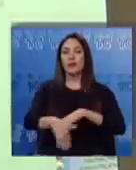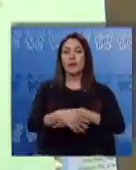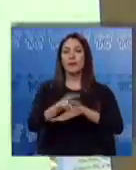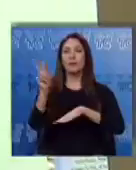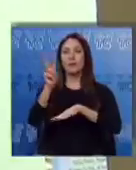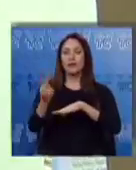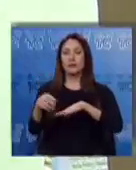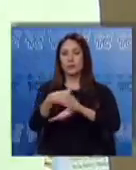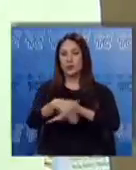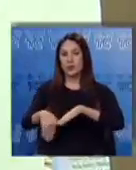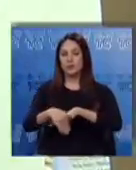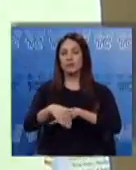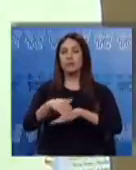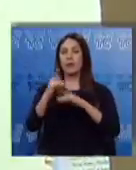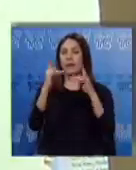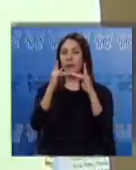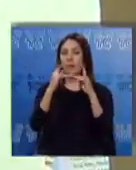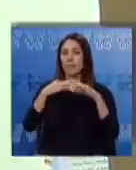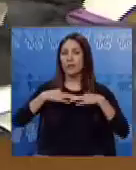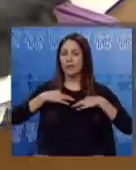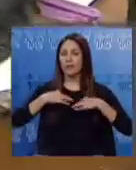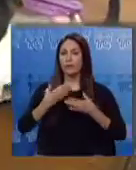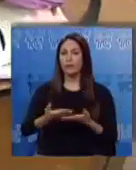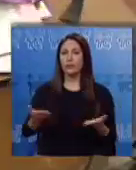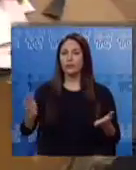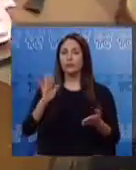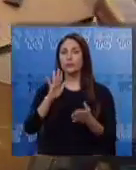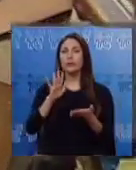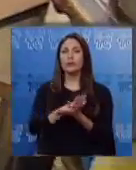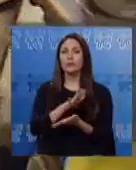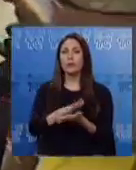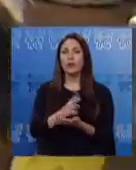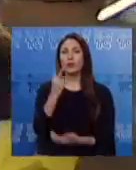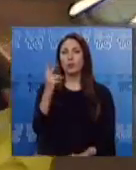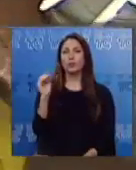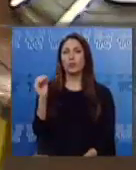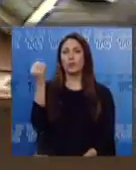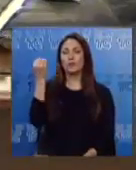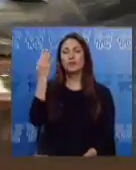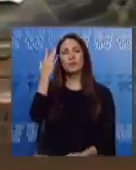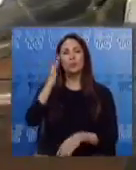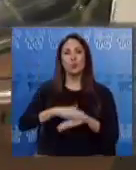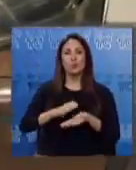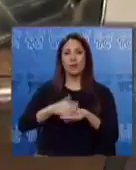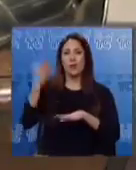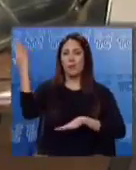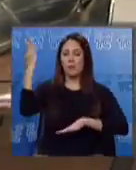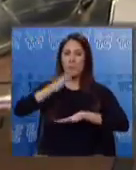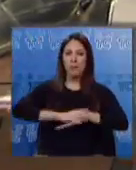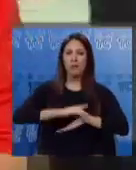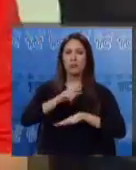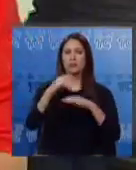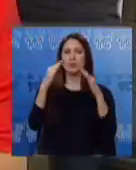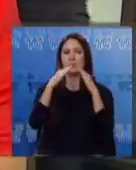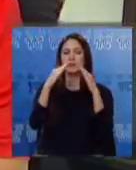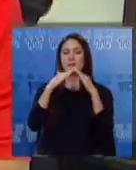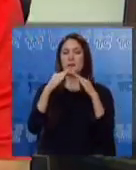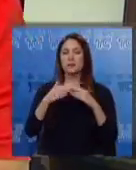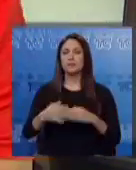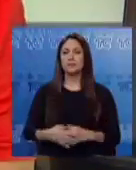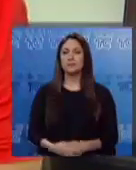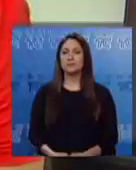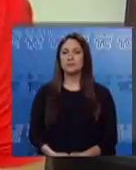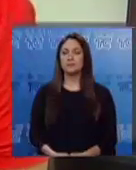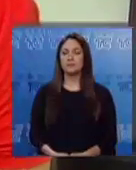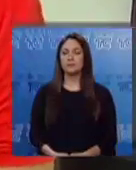Se perdió en su totalidad las camas, uniformes y útiles escolares de dos jóvenes debido al colapso de un muro sobre el techo de la vivienda. Así se